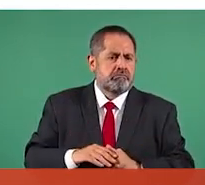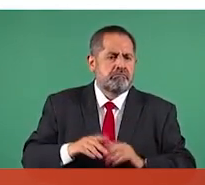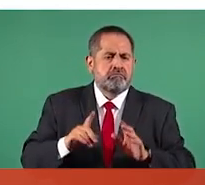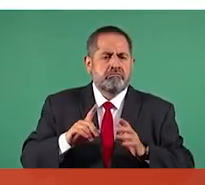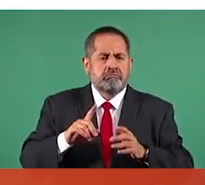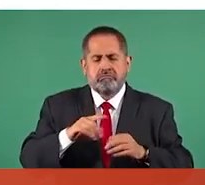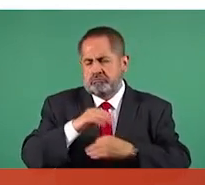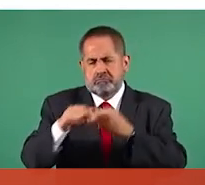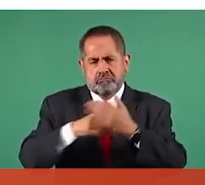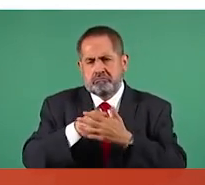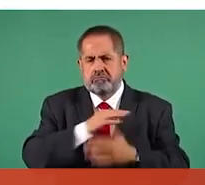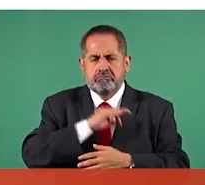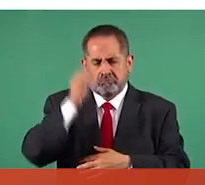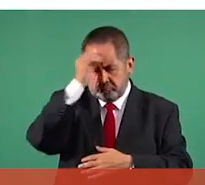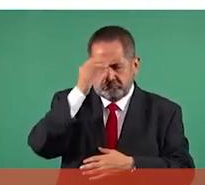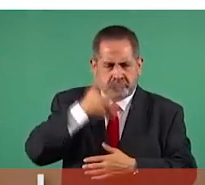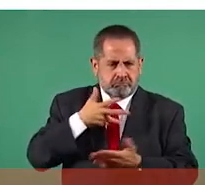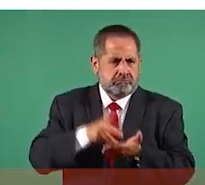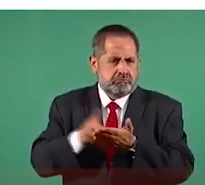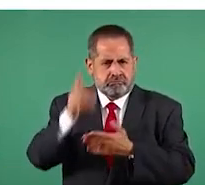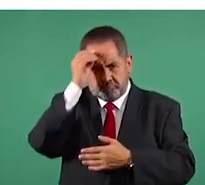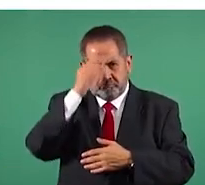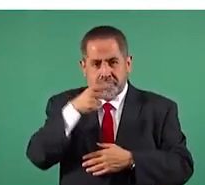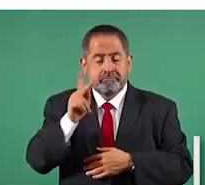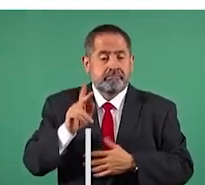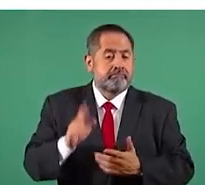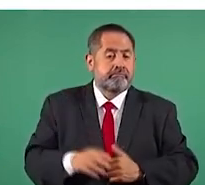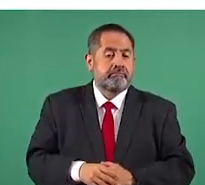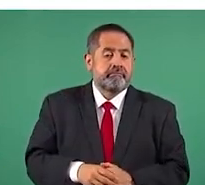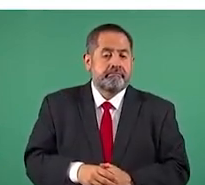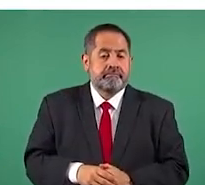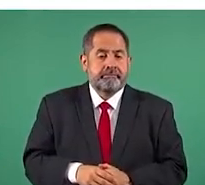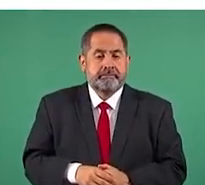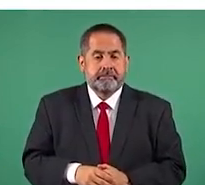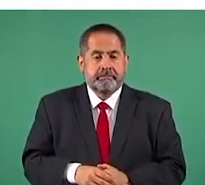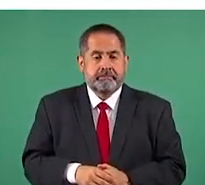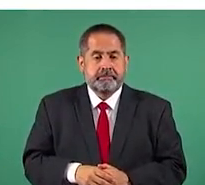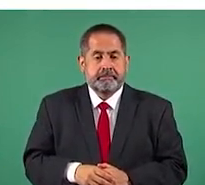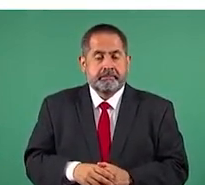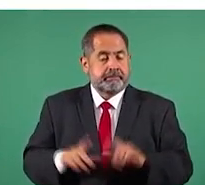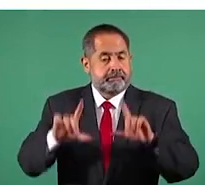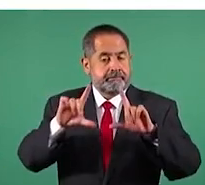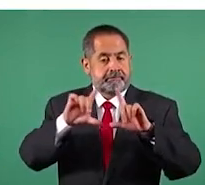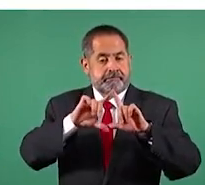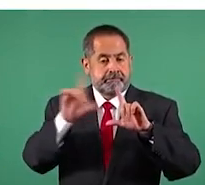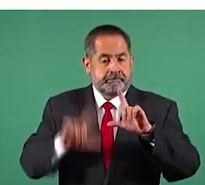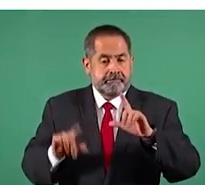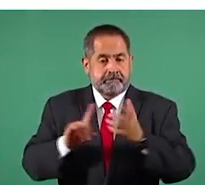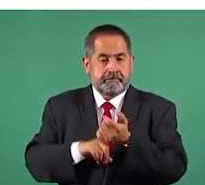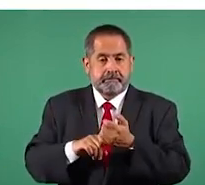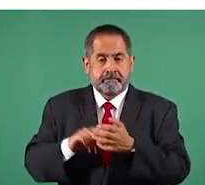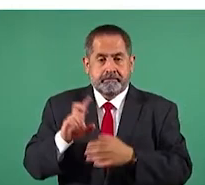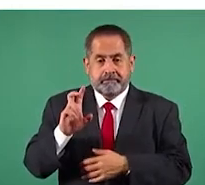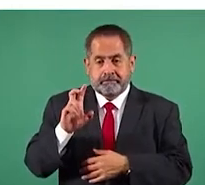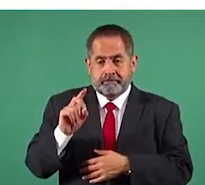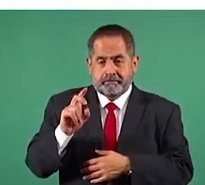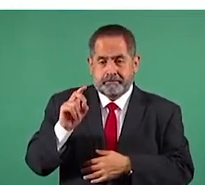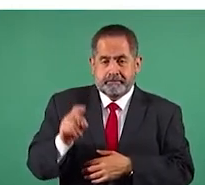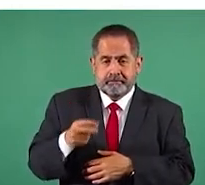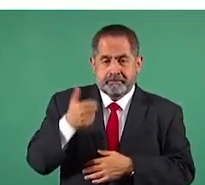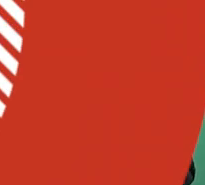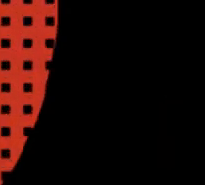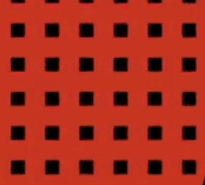todos podemos, además, tenemos el derecho de hacerlo. pero miren esto, nacional, 36 en desacuerdo,